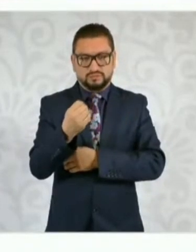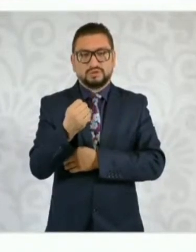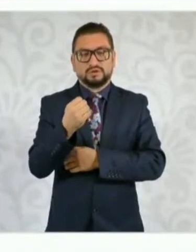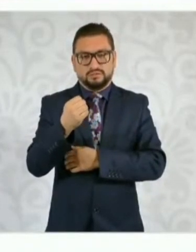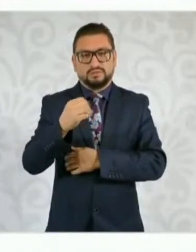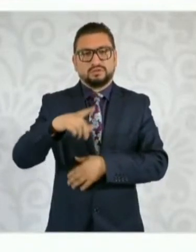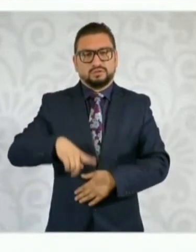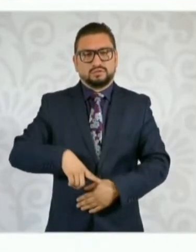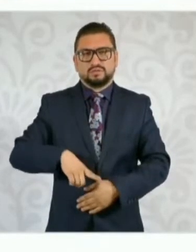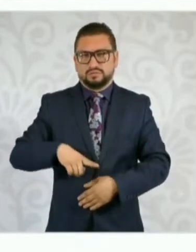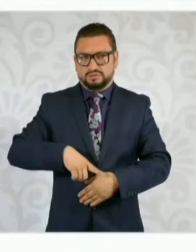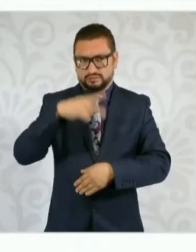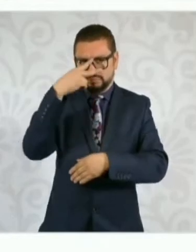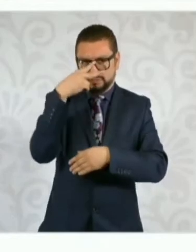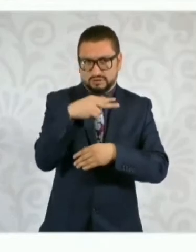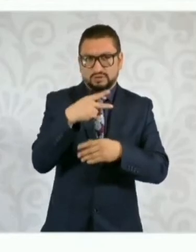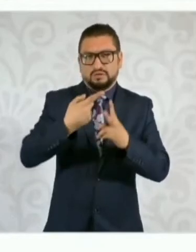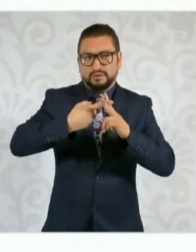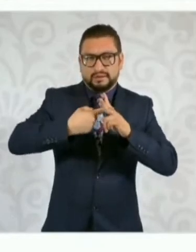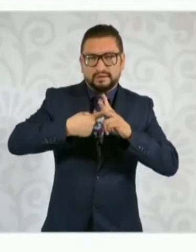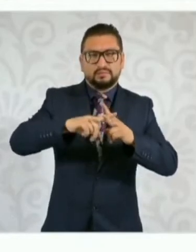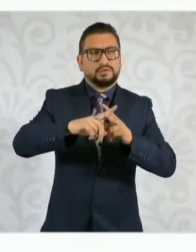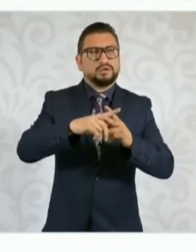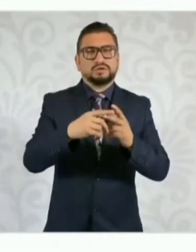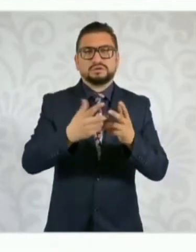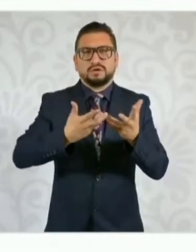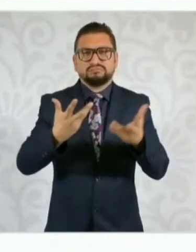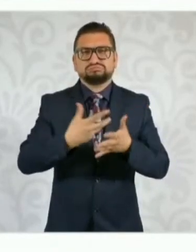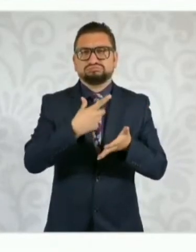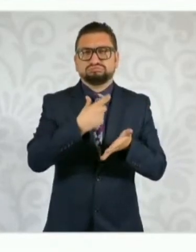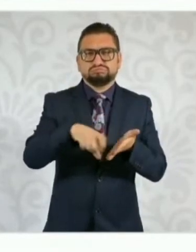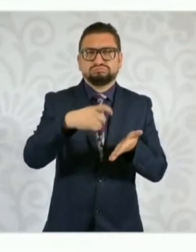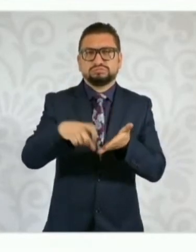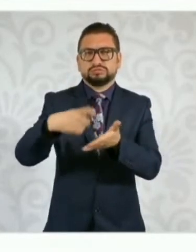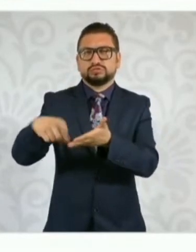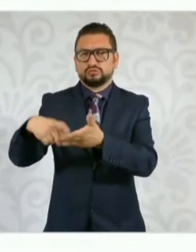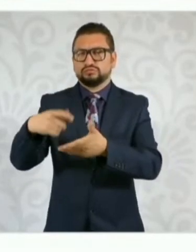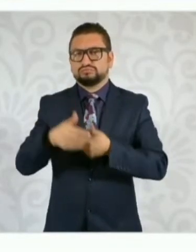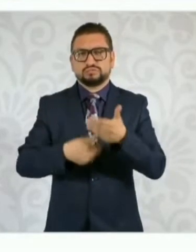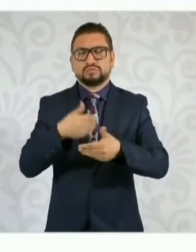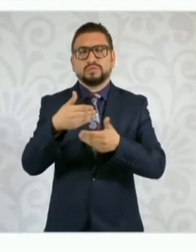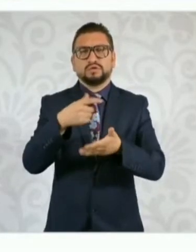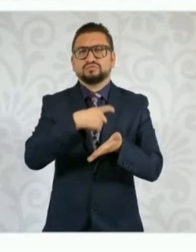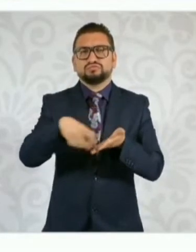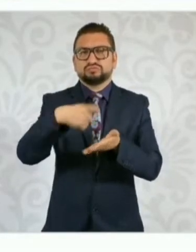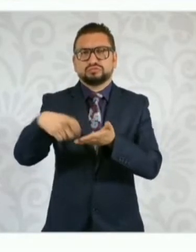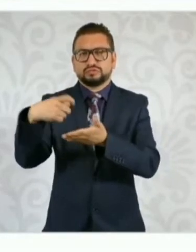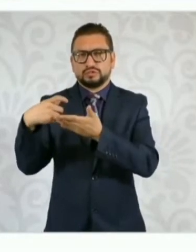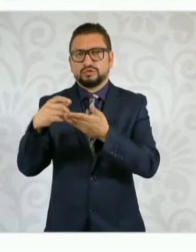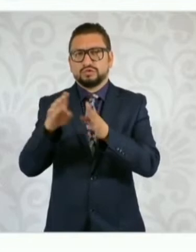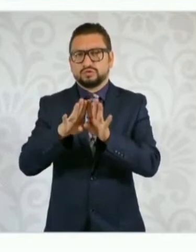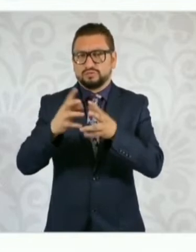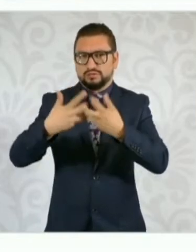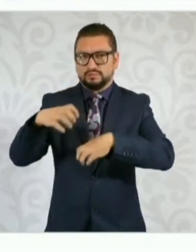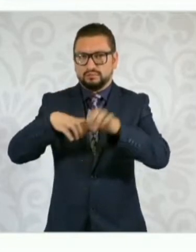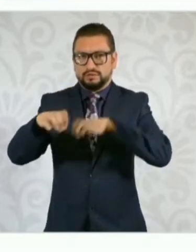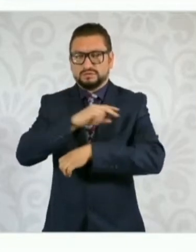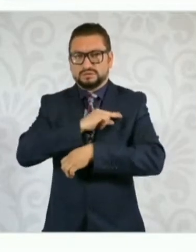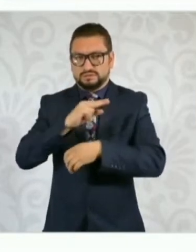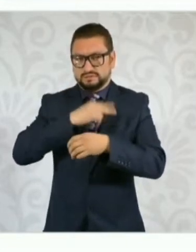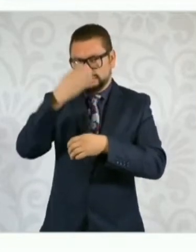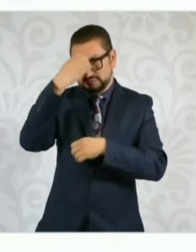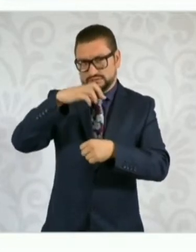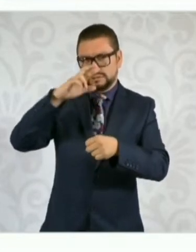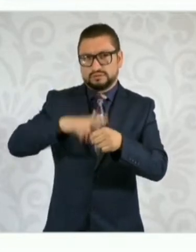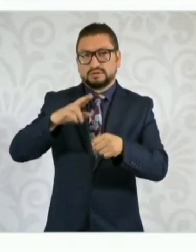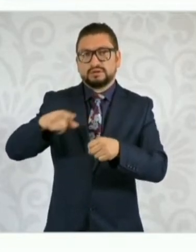mexicano comienza a comprar, comienza un proceso de adquisición de acciones y bienes de empresas extranjeras que